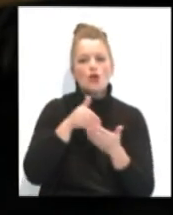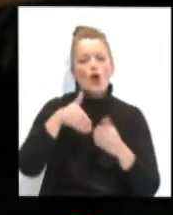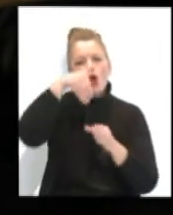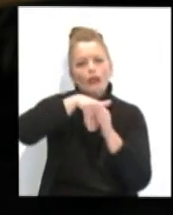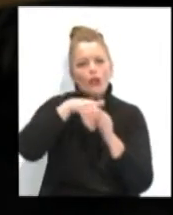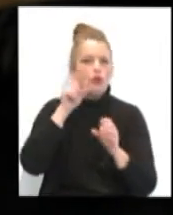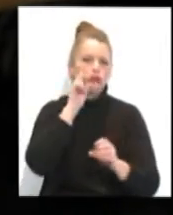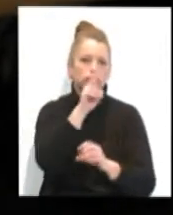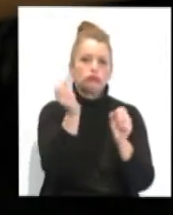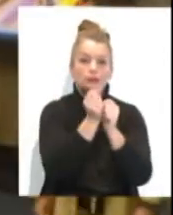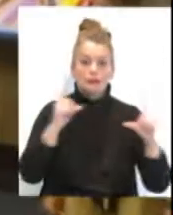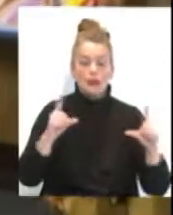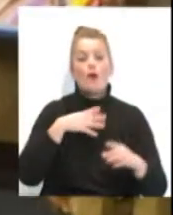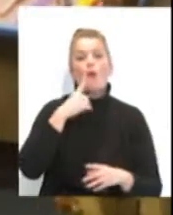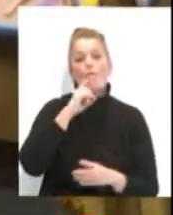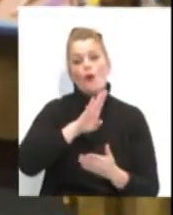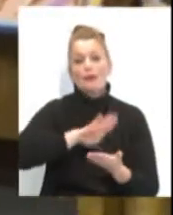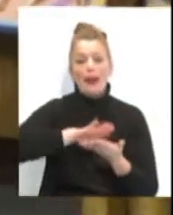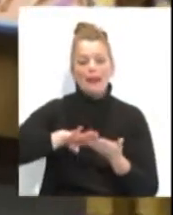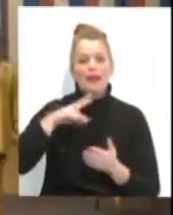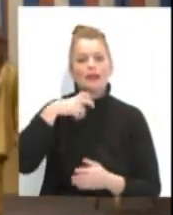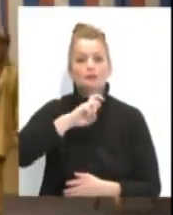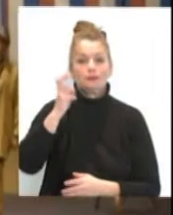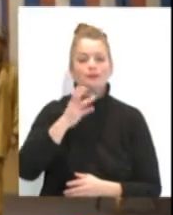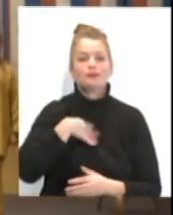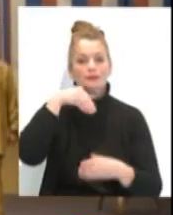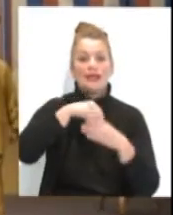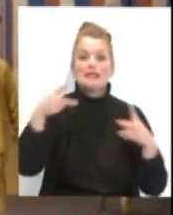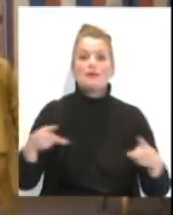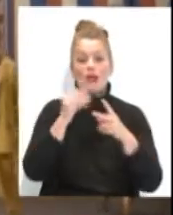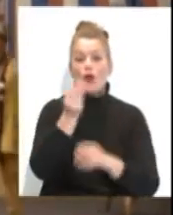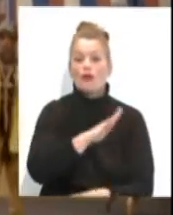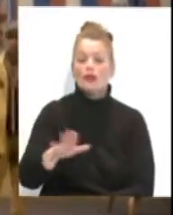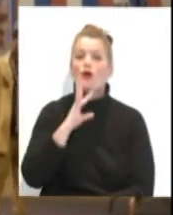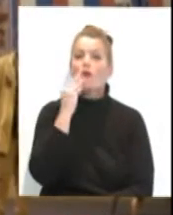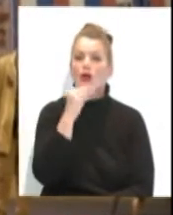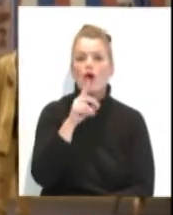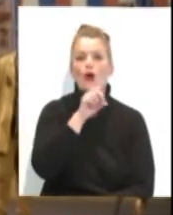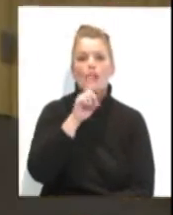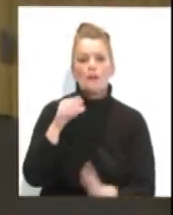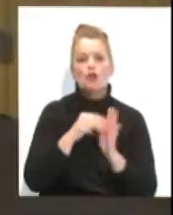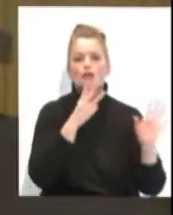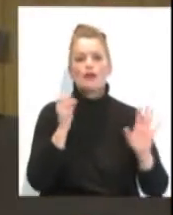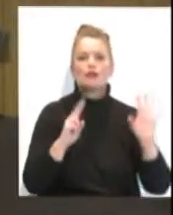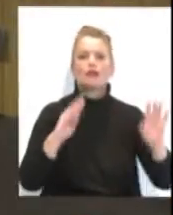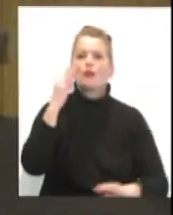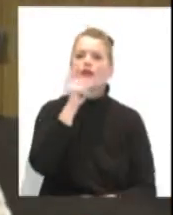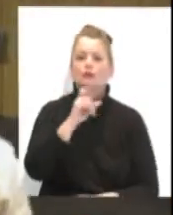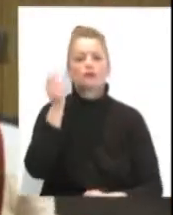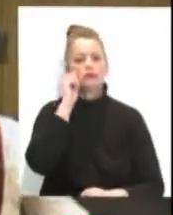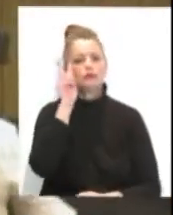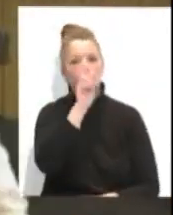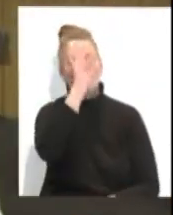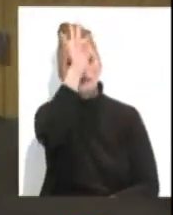Por otra parte, la plataforma LiveStream registró durante las semifinales infantil y juvenil 11.874 espectadores